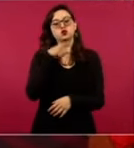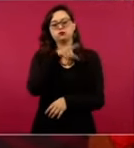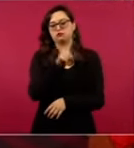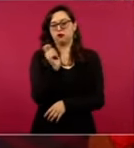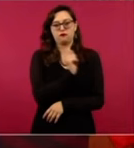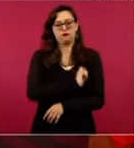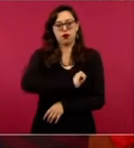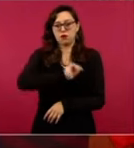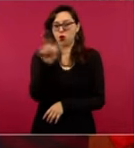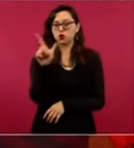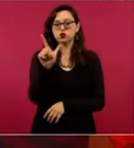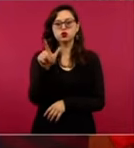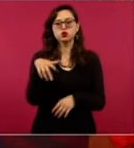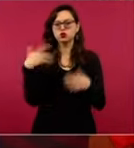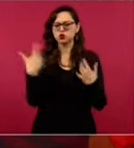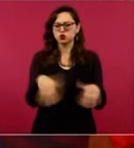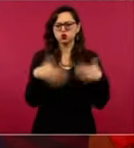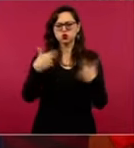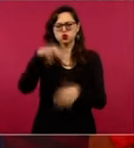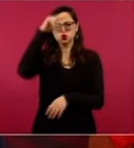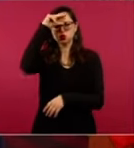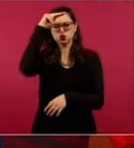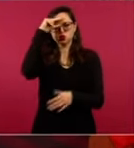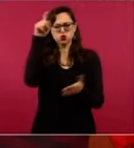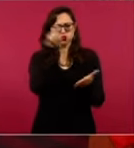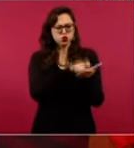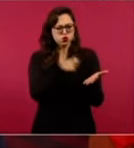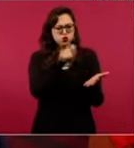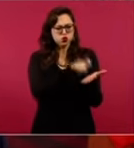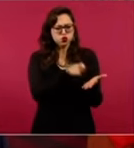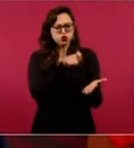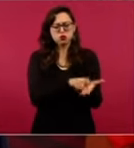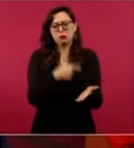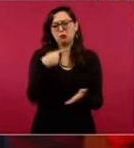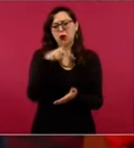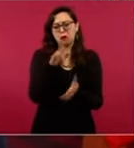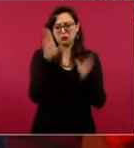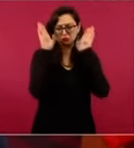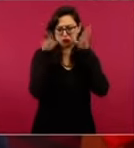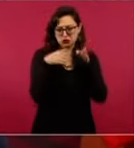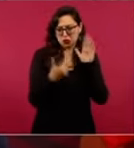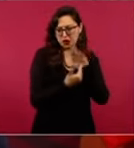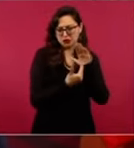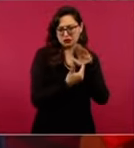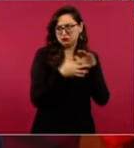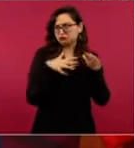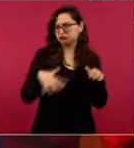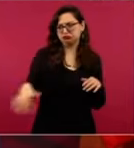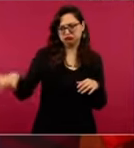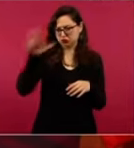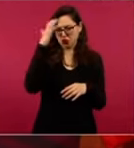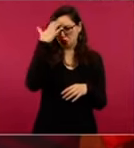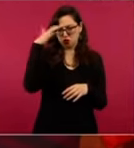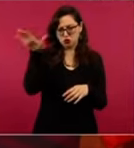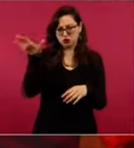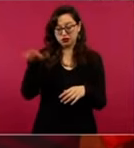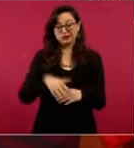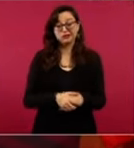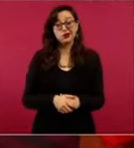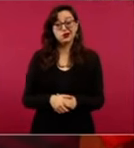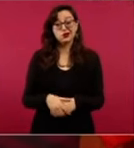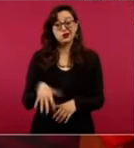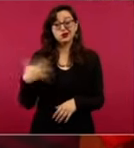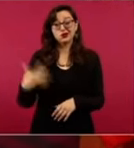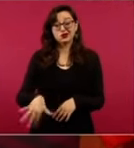muy transa, dependiente